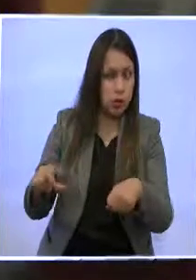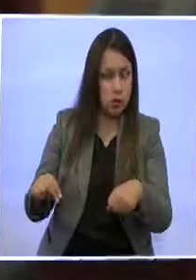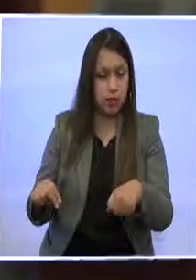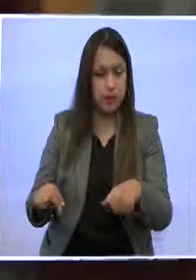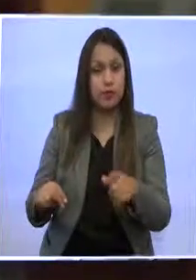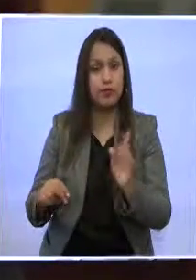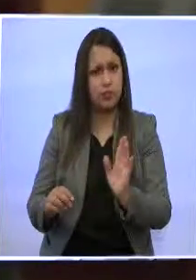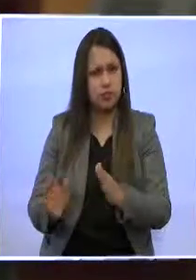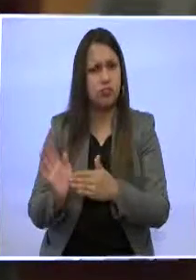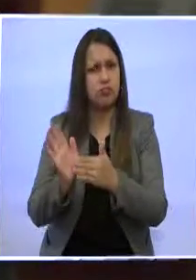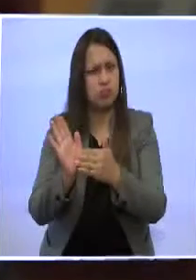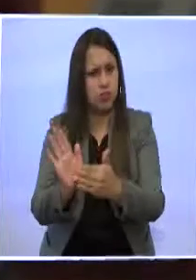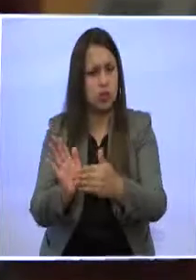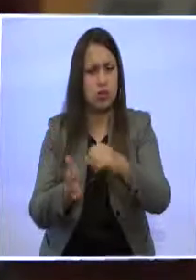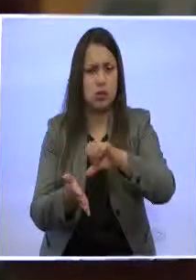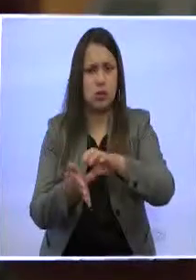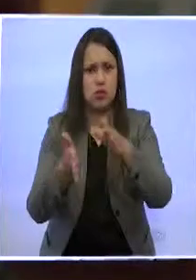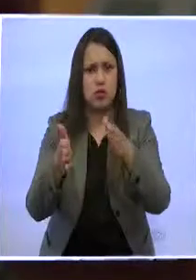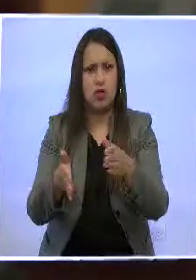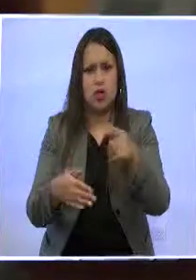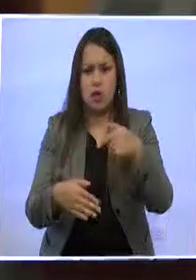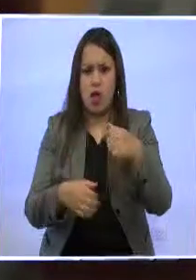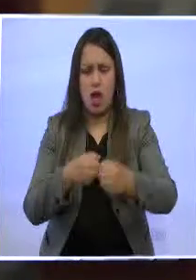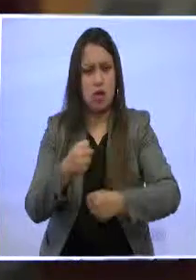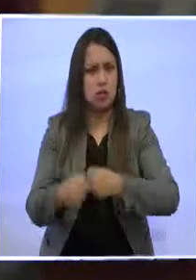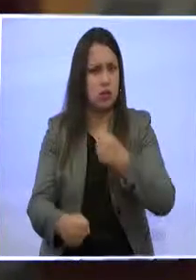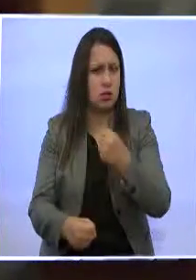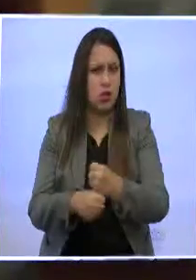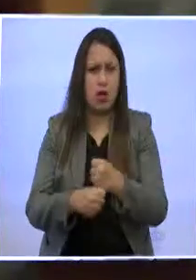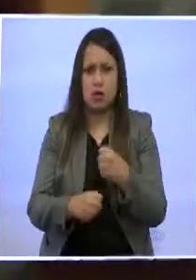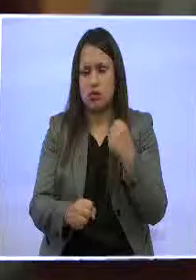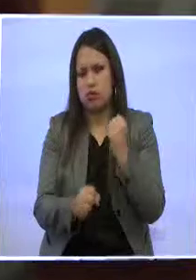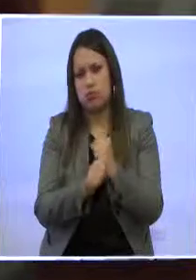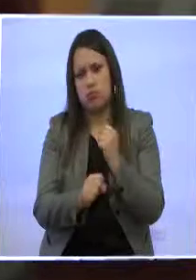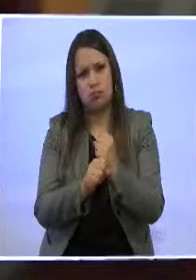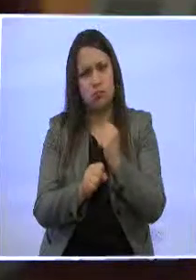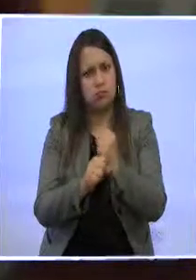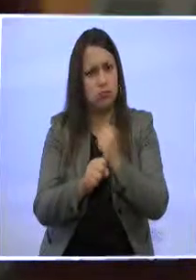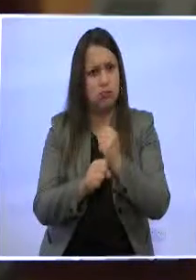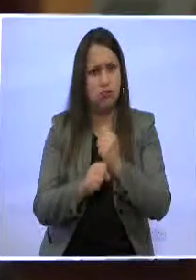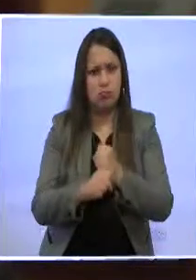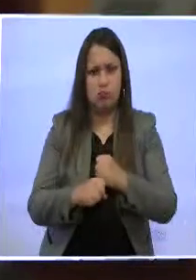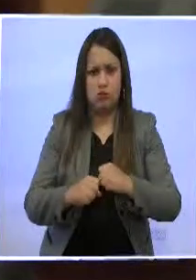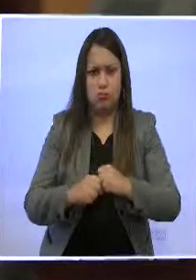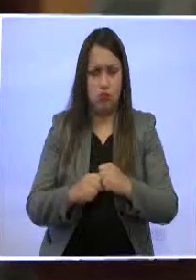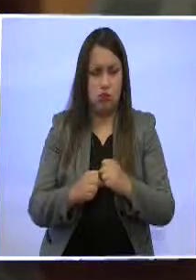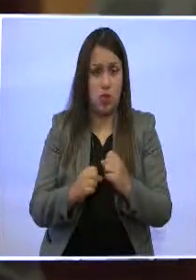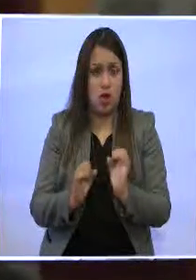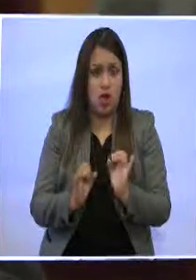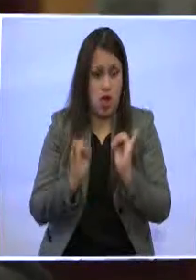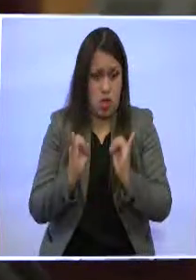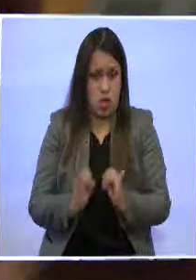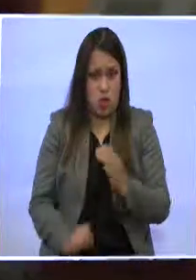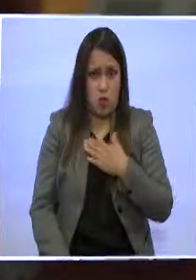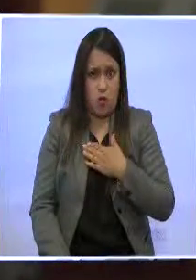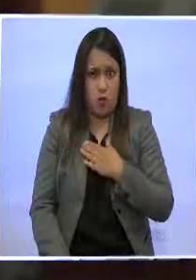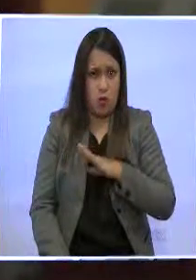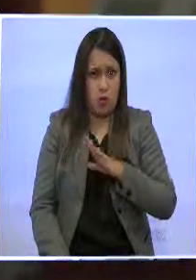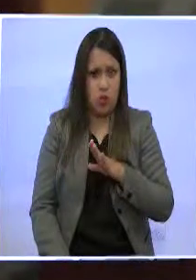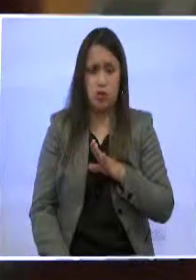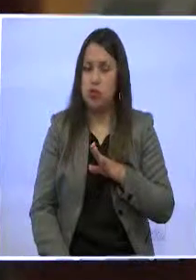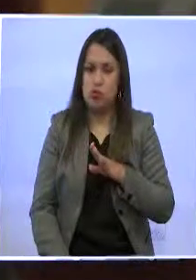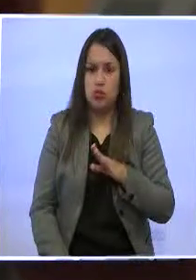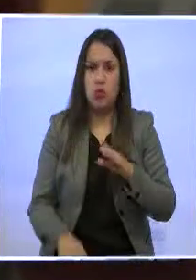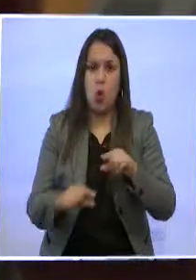lo que hemos trabajado a lo largo de este año, no solo individualmente como mi persona, sino también como bloque,